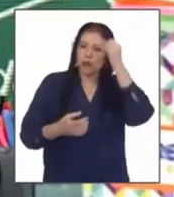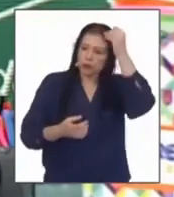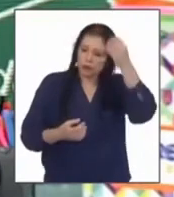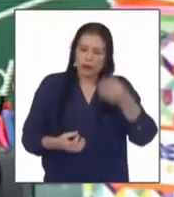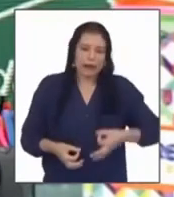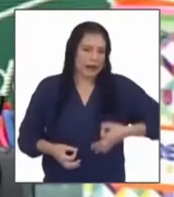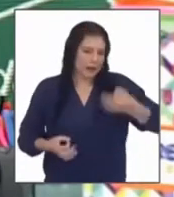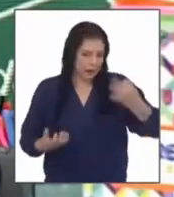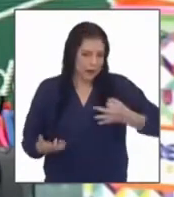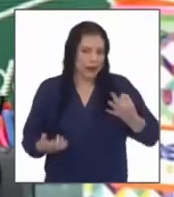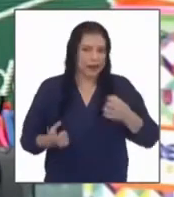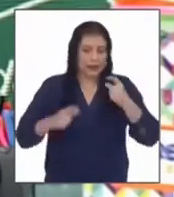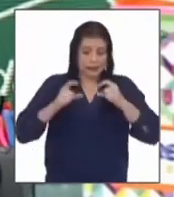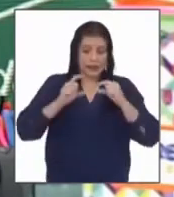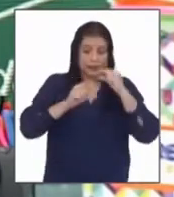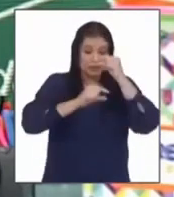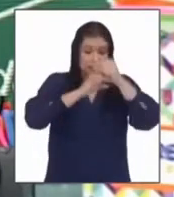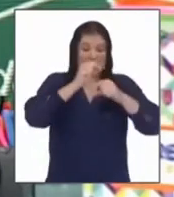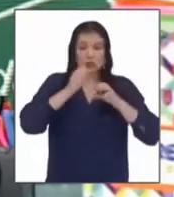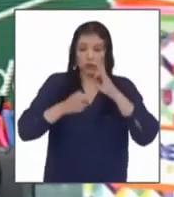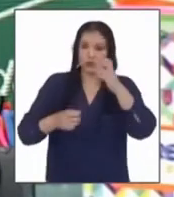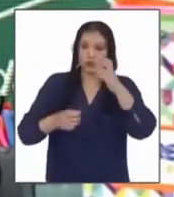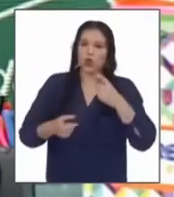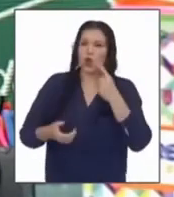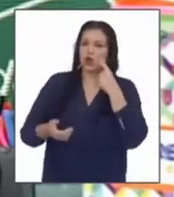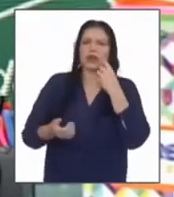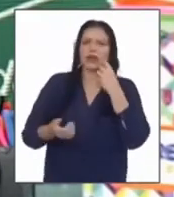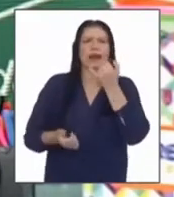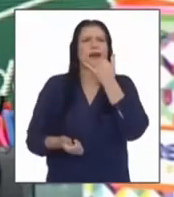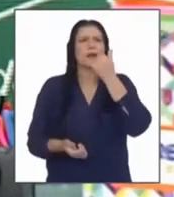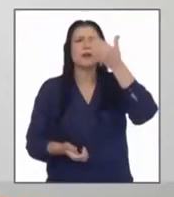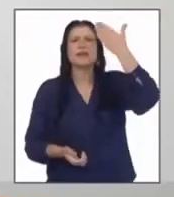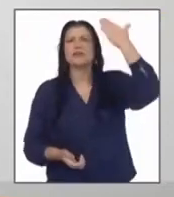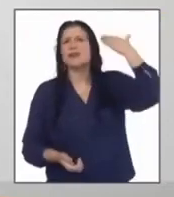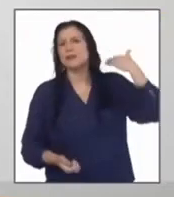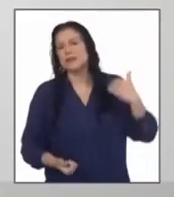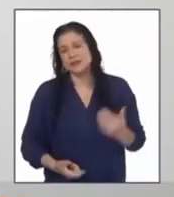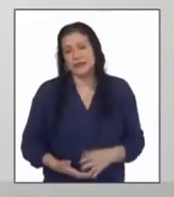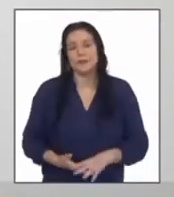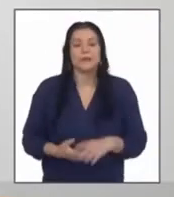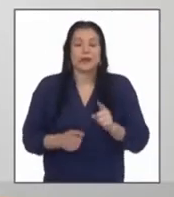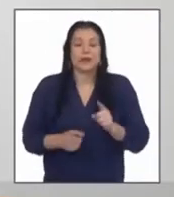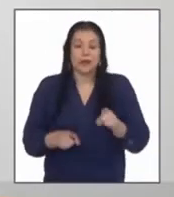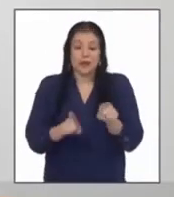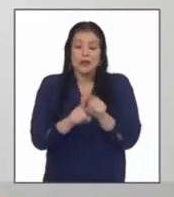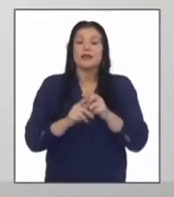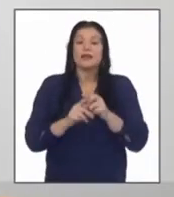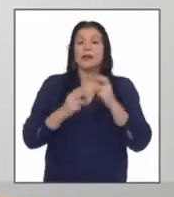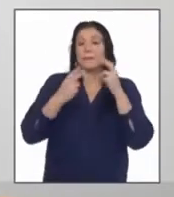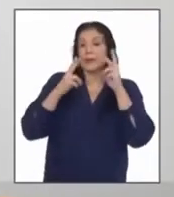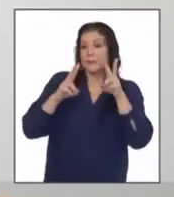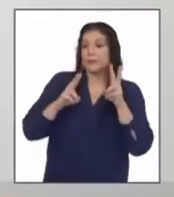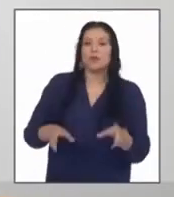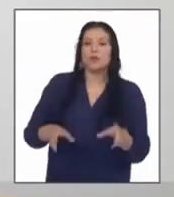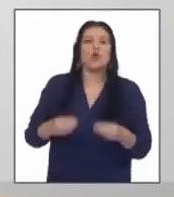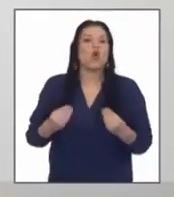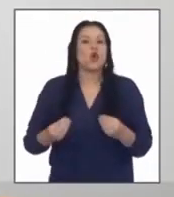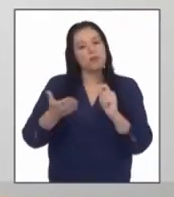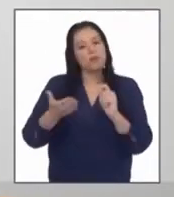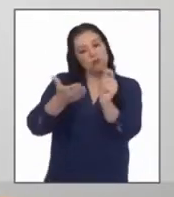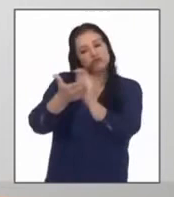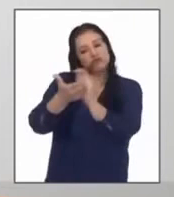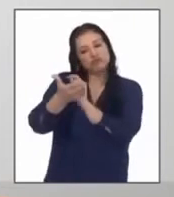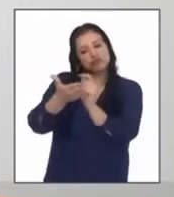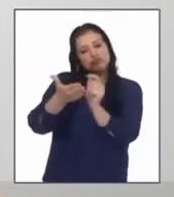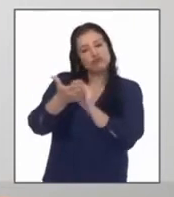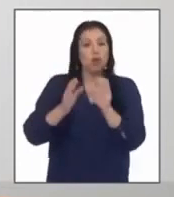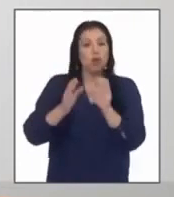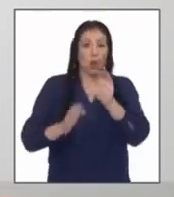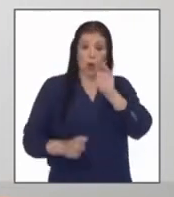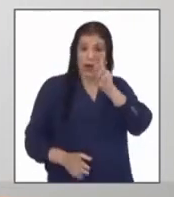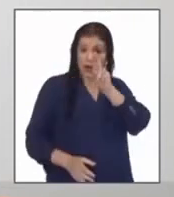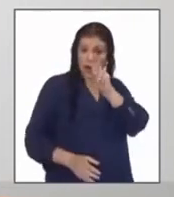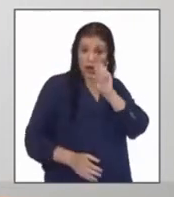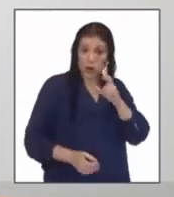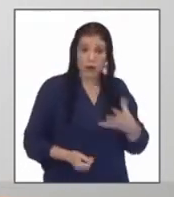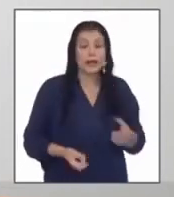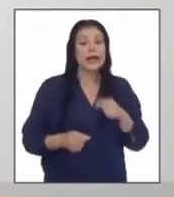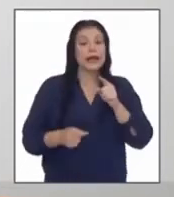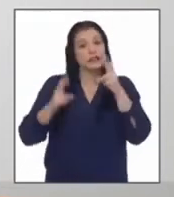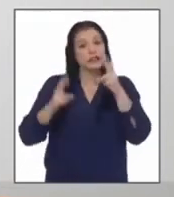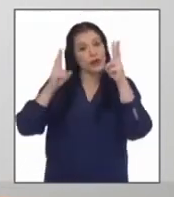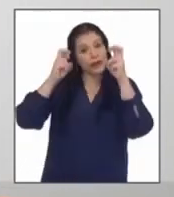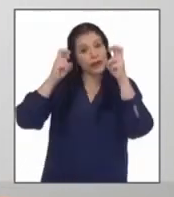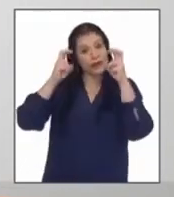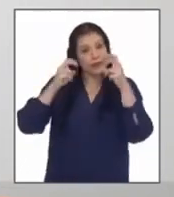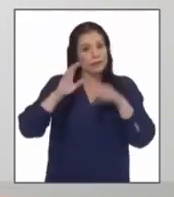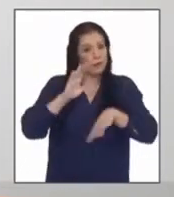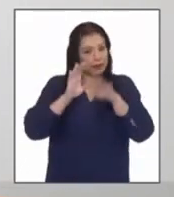coherente así las generaciones futuras conocerán nuestro pasado también vimos cómo redactar una crónica que será